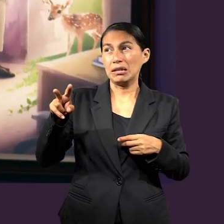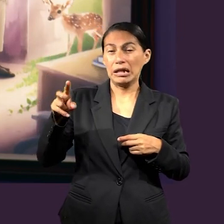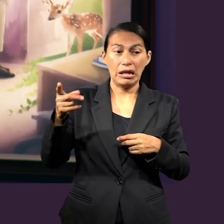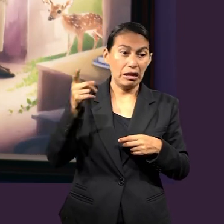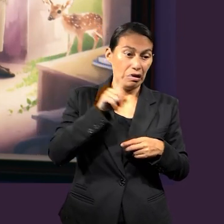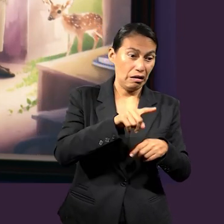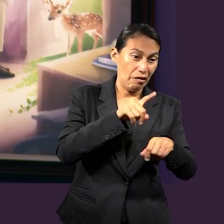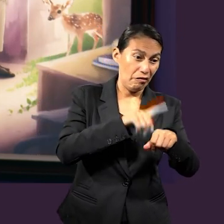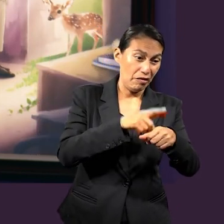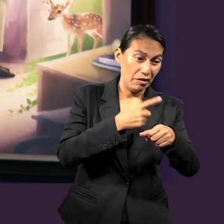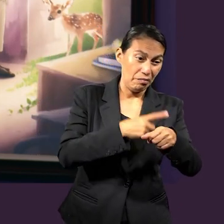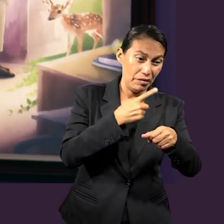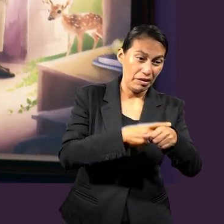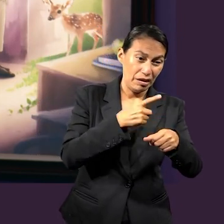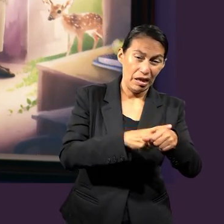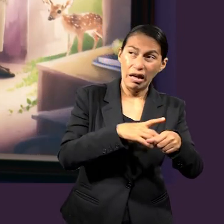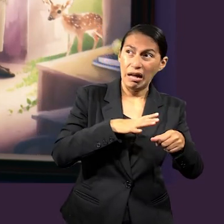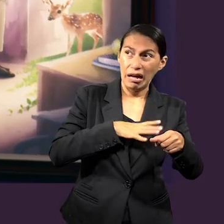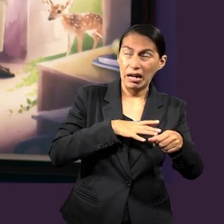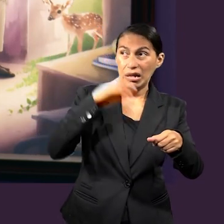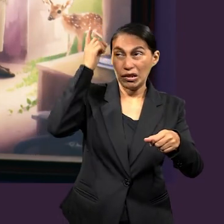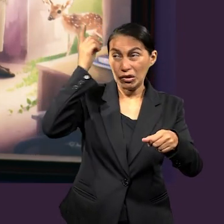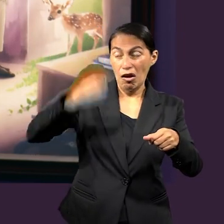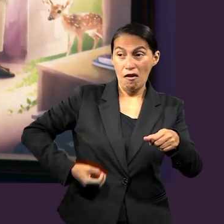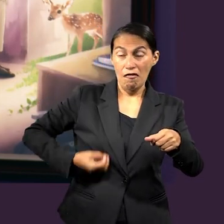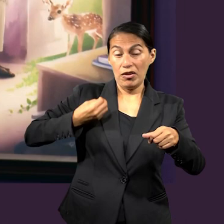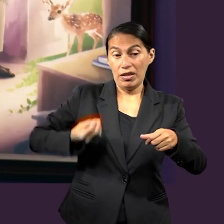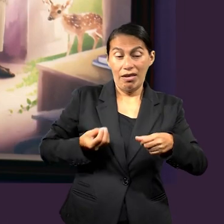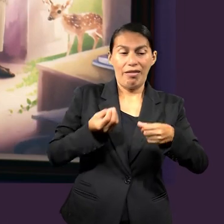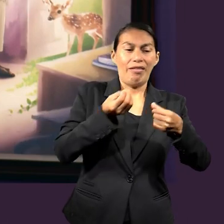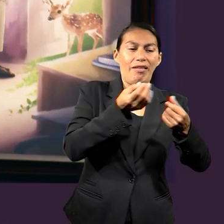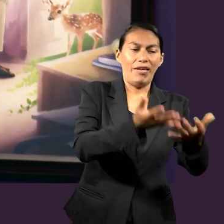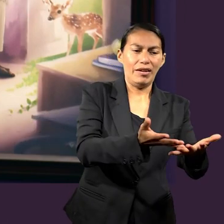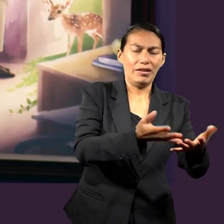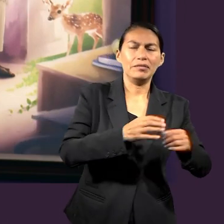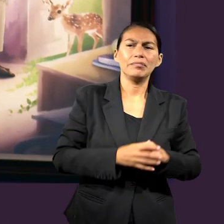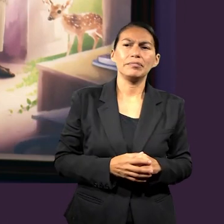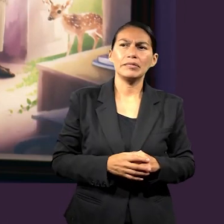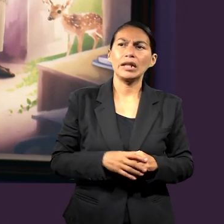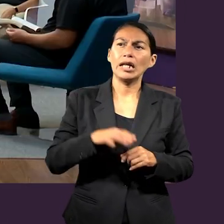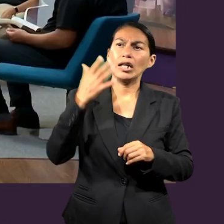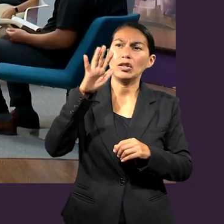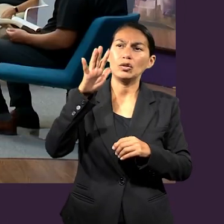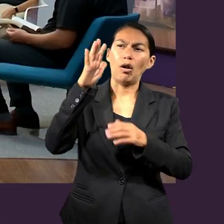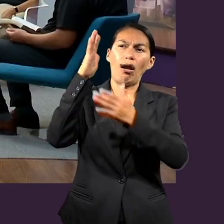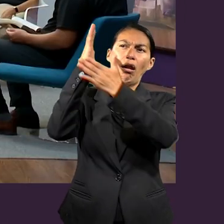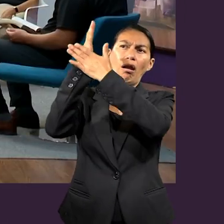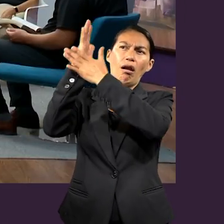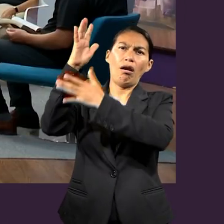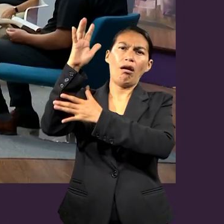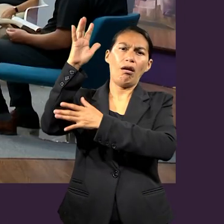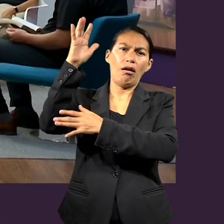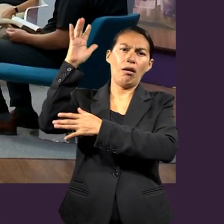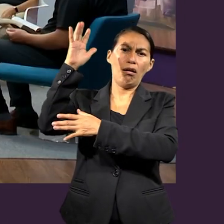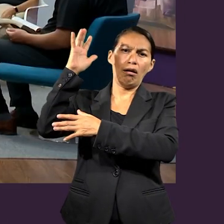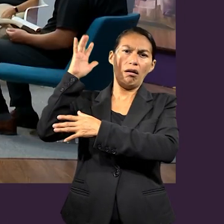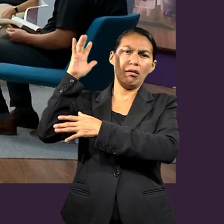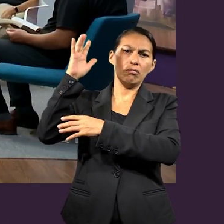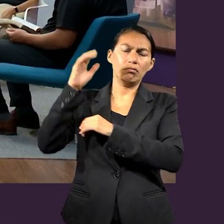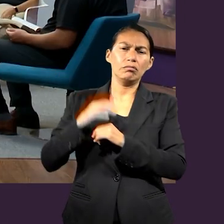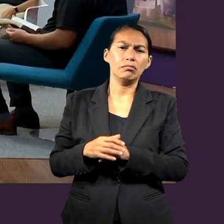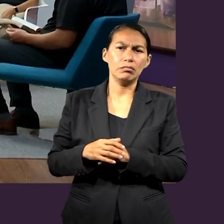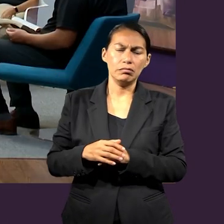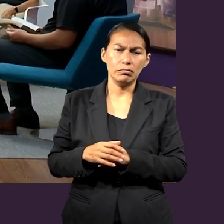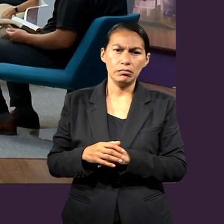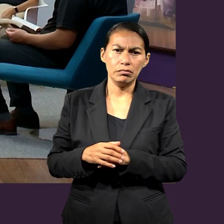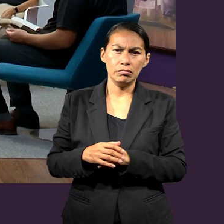podía actuar sobre esa enfermedad que tenía de darle más vida, de que el sol retrocediera.